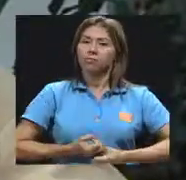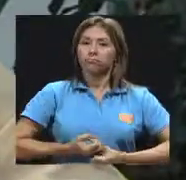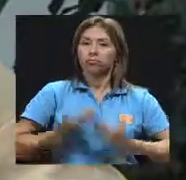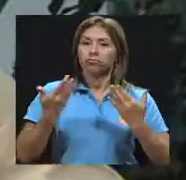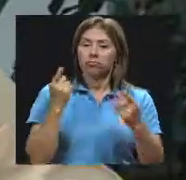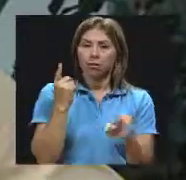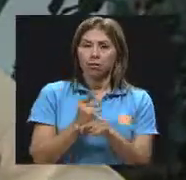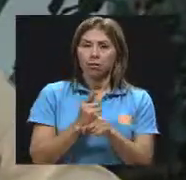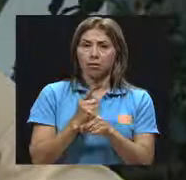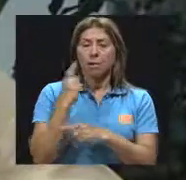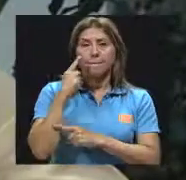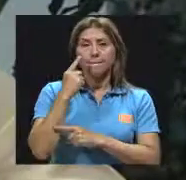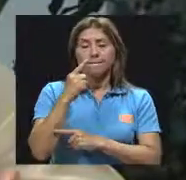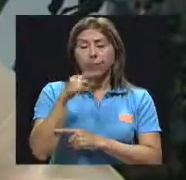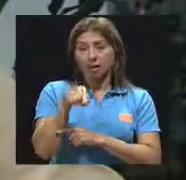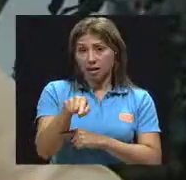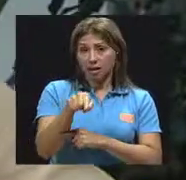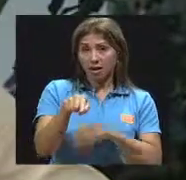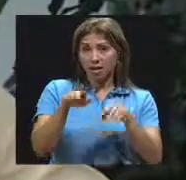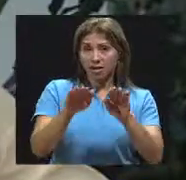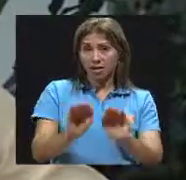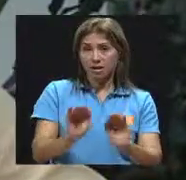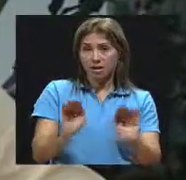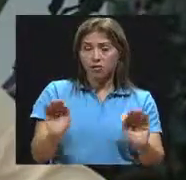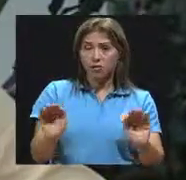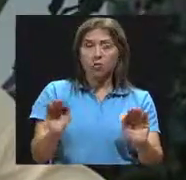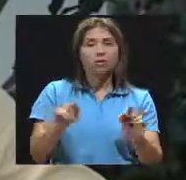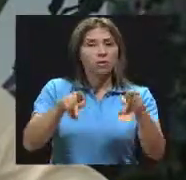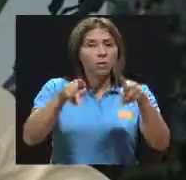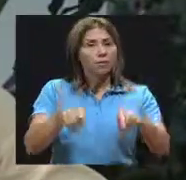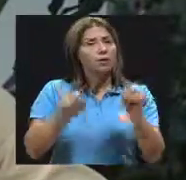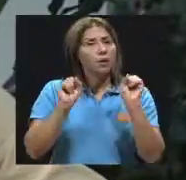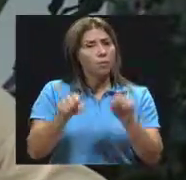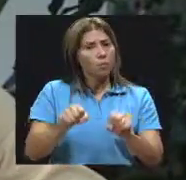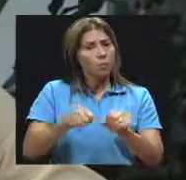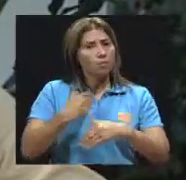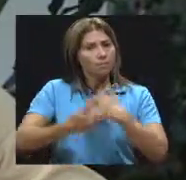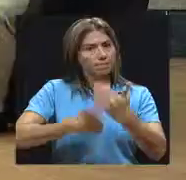O sea, para que sea una persona que pueda desarrollar su potencial de crecimiento.